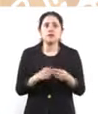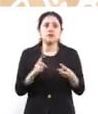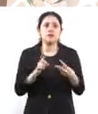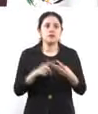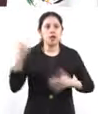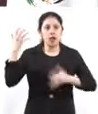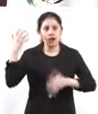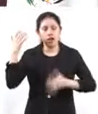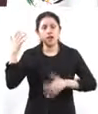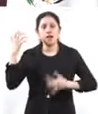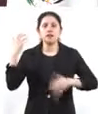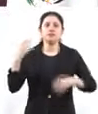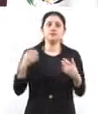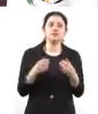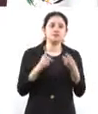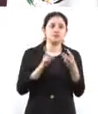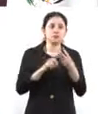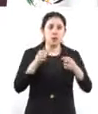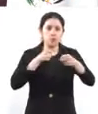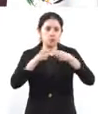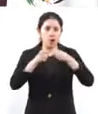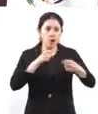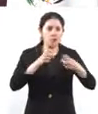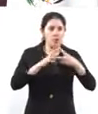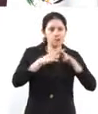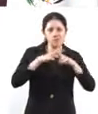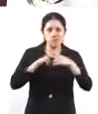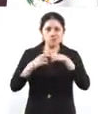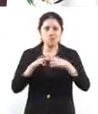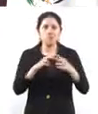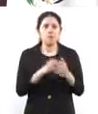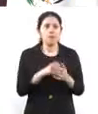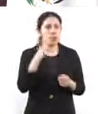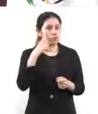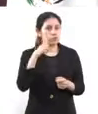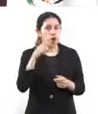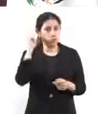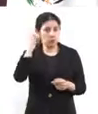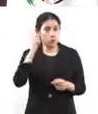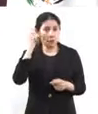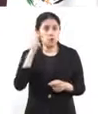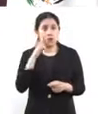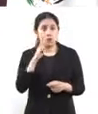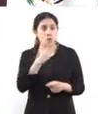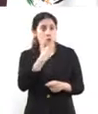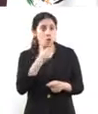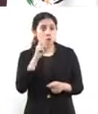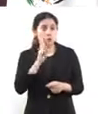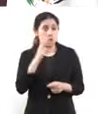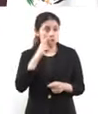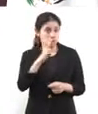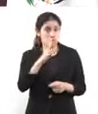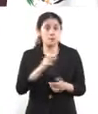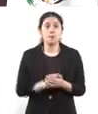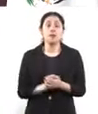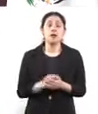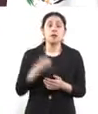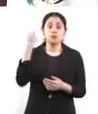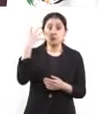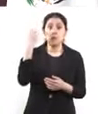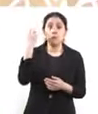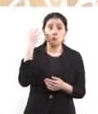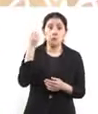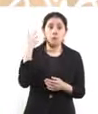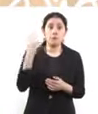temática de lucha libre, bueno, todo eso ya un turista lo va a encontrar y eventos de alta gama también turística